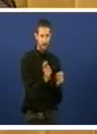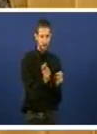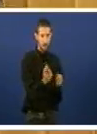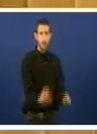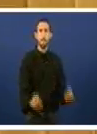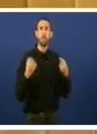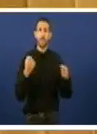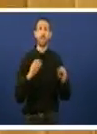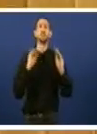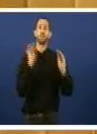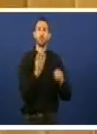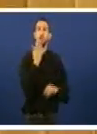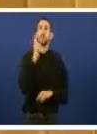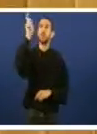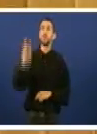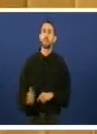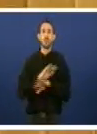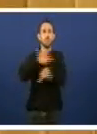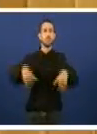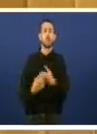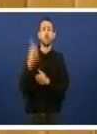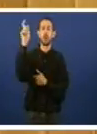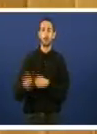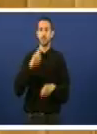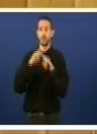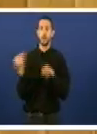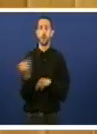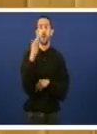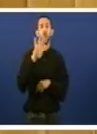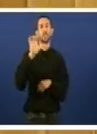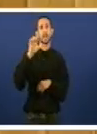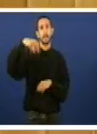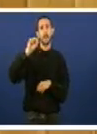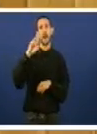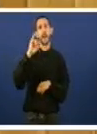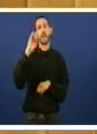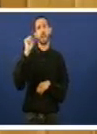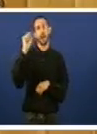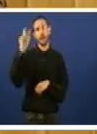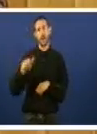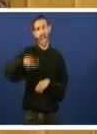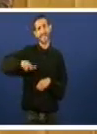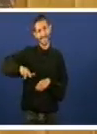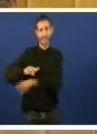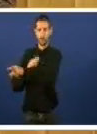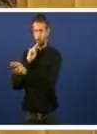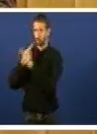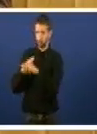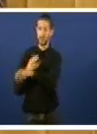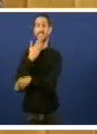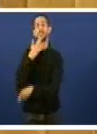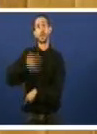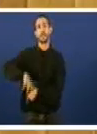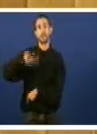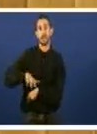a unha persoa que non pon un peso nela que se chama José María Castellanos, unha persoa que, ademais, parece que ven da man